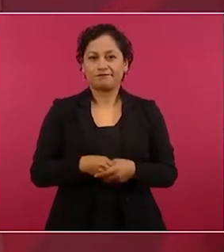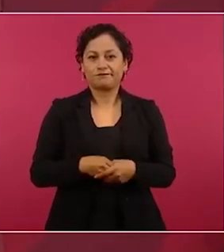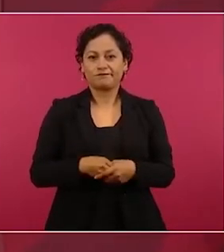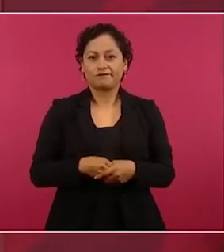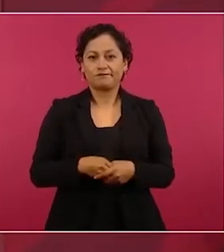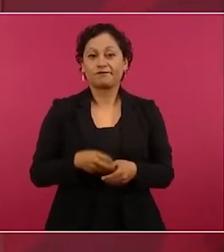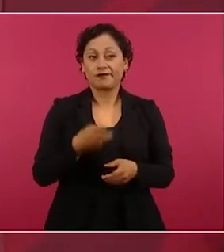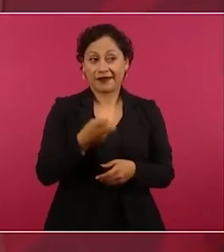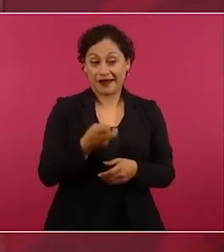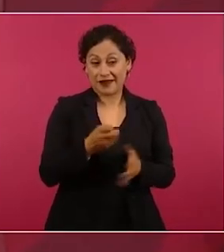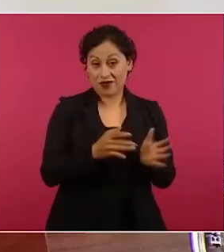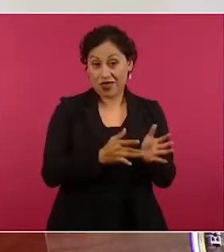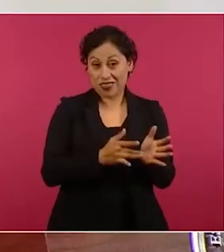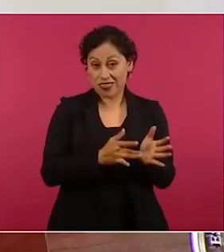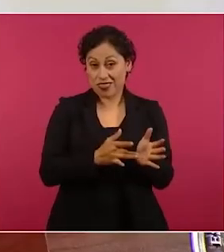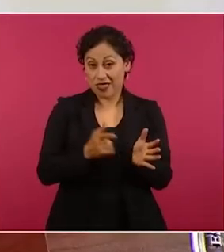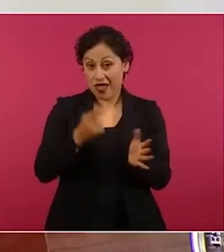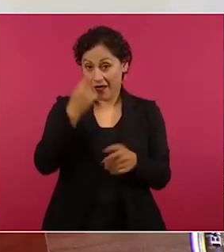vulnera